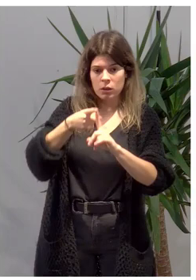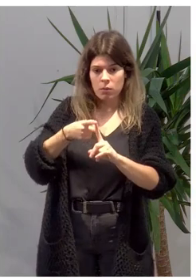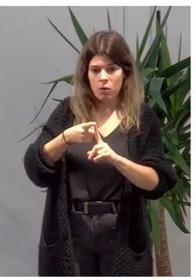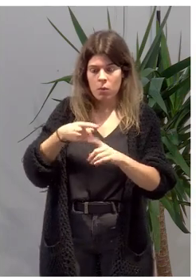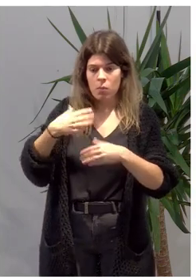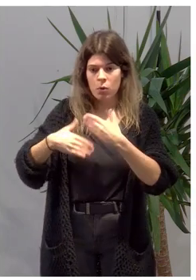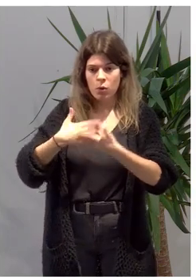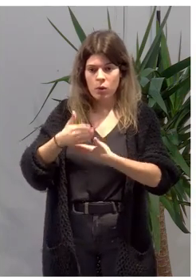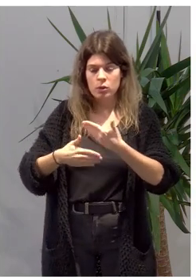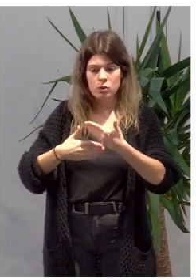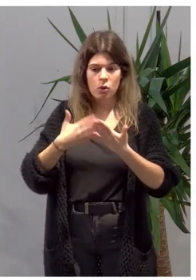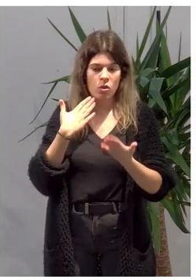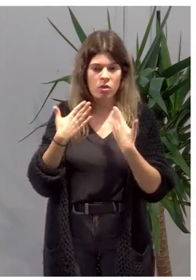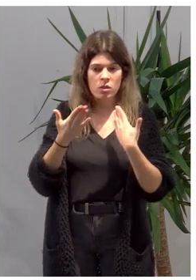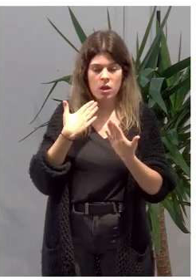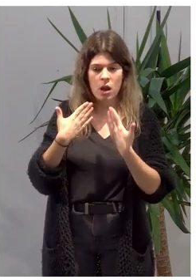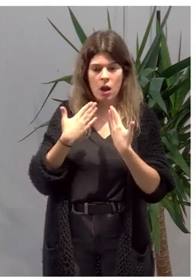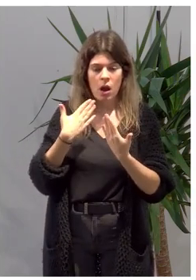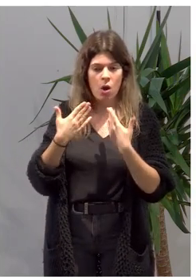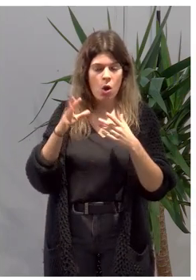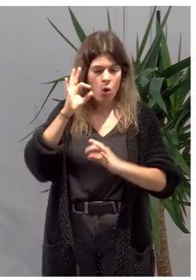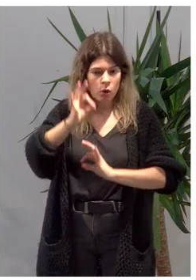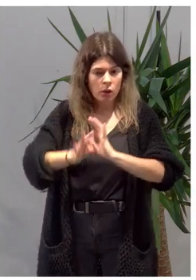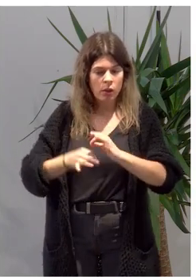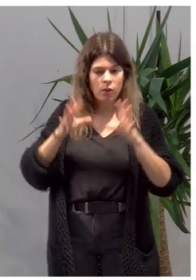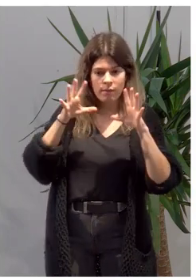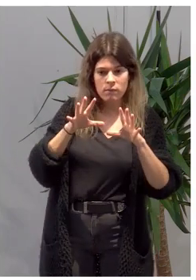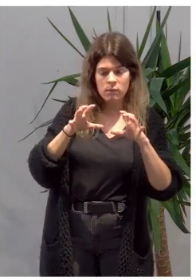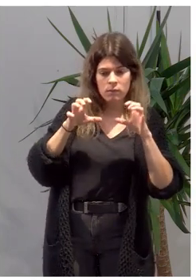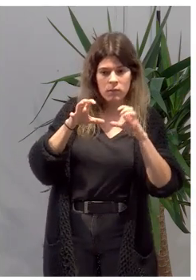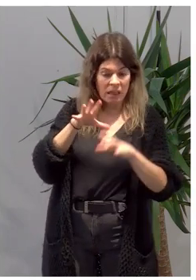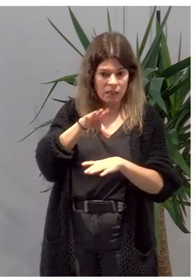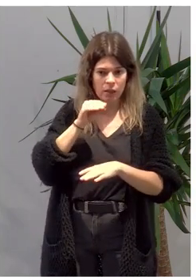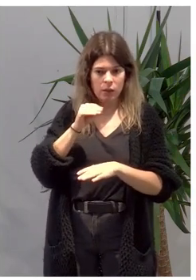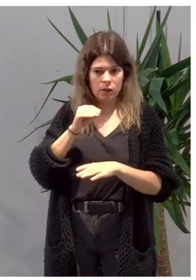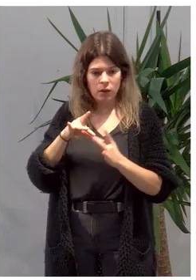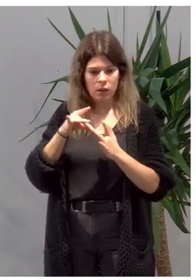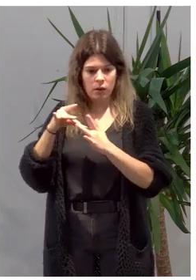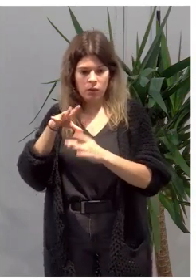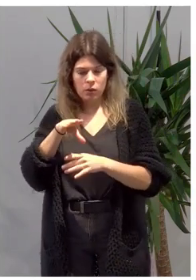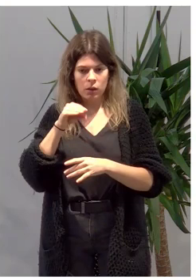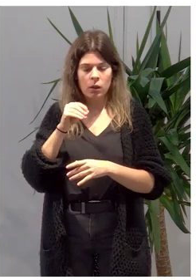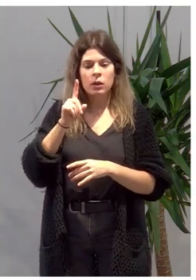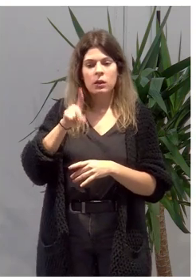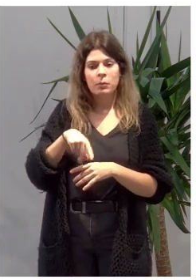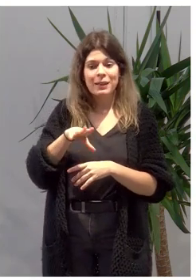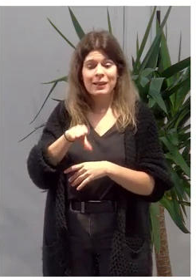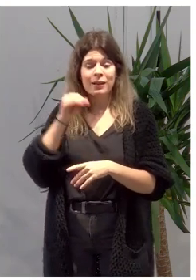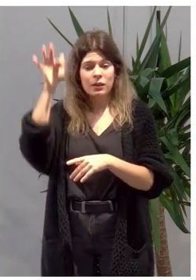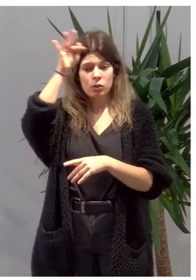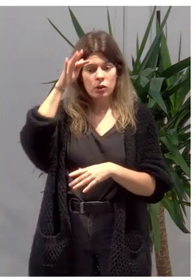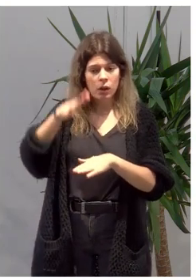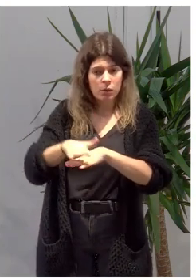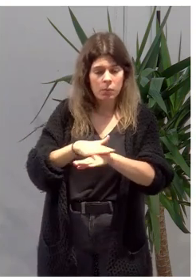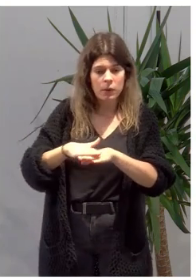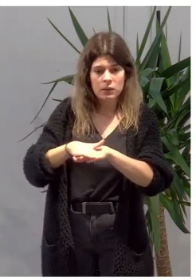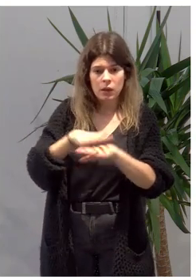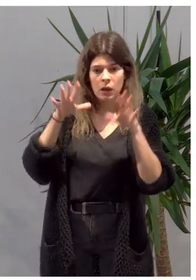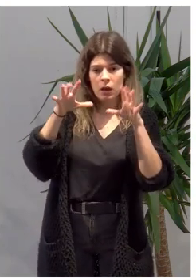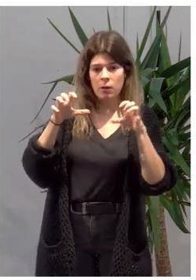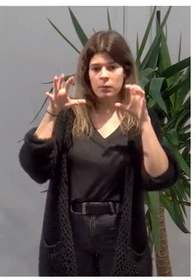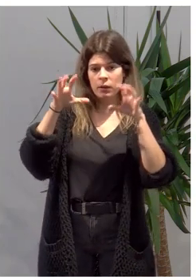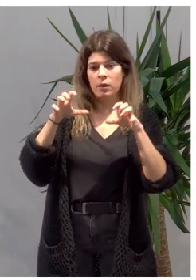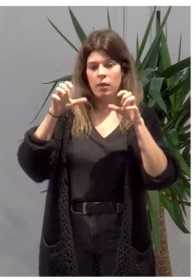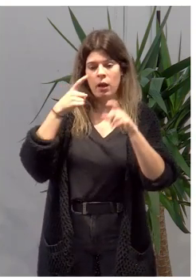dialógicos en las organizaciones y el liderazgo. Y para comprender la teoría básica del aprendizaje,